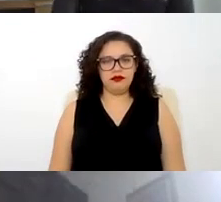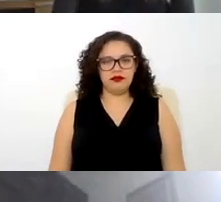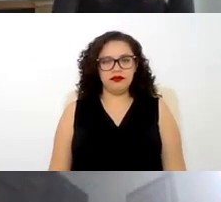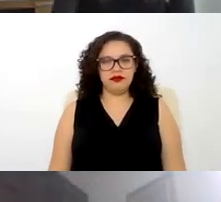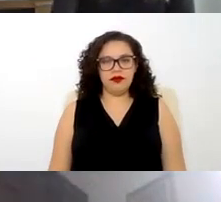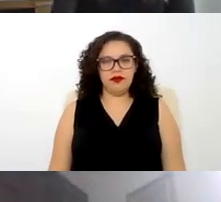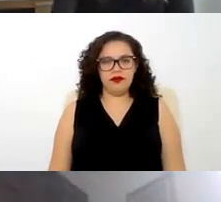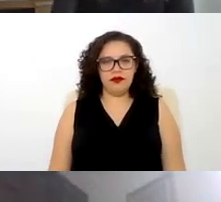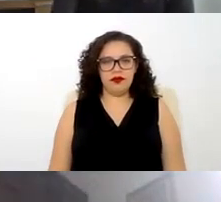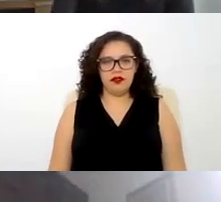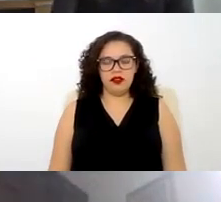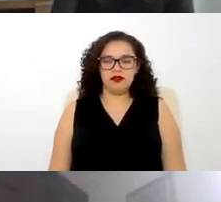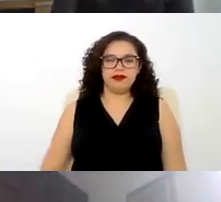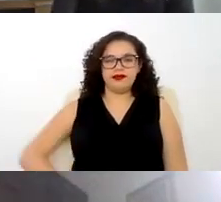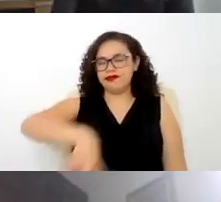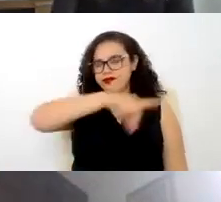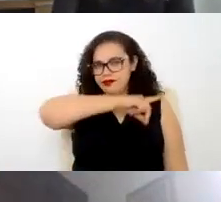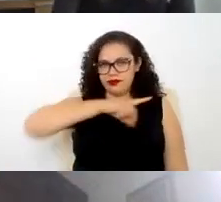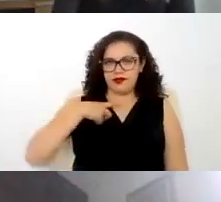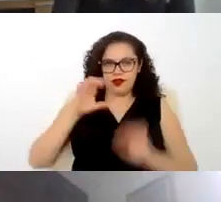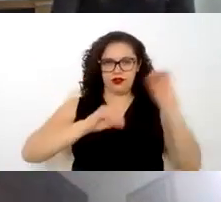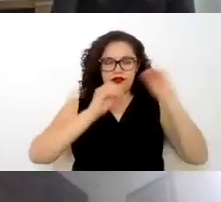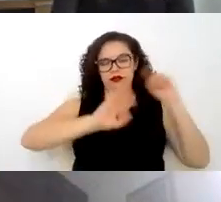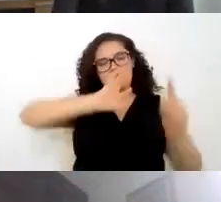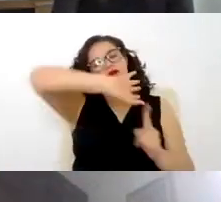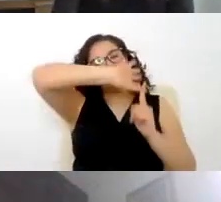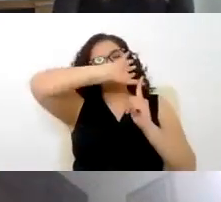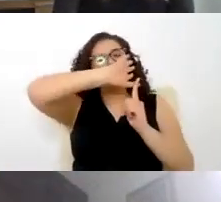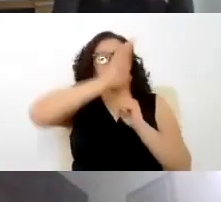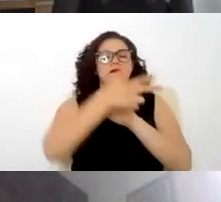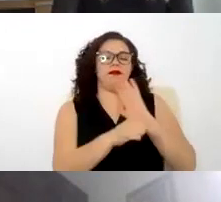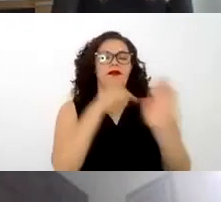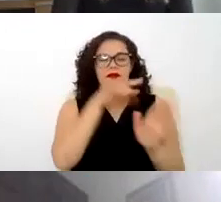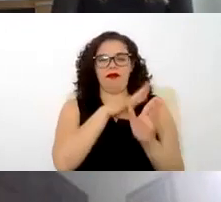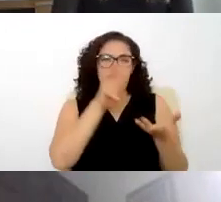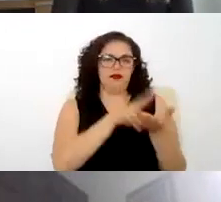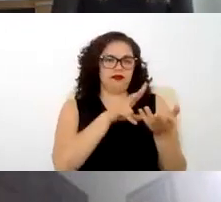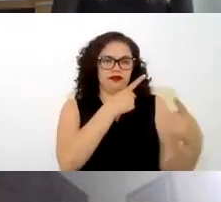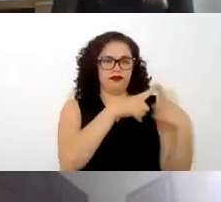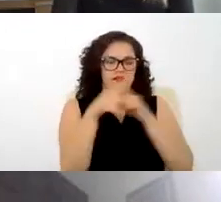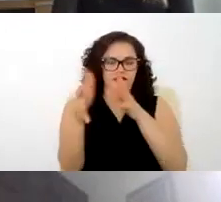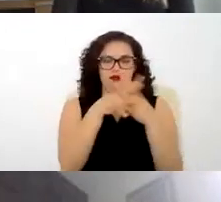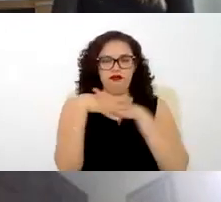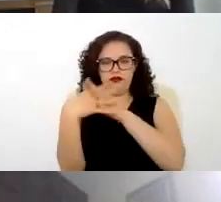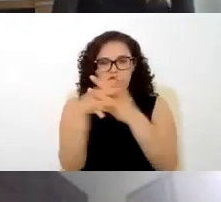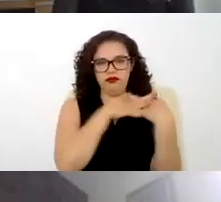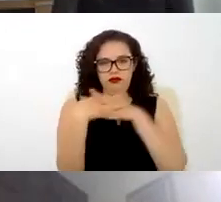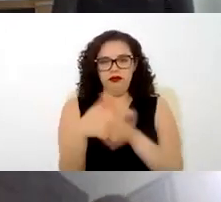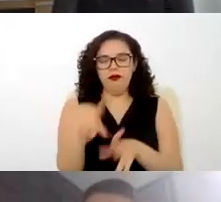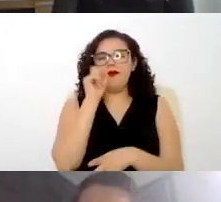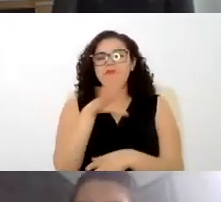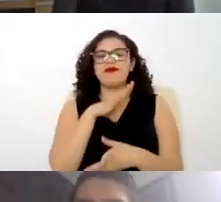formular mediante una comisión mixta así es como lo indica la ley federal del trabajo y esta se conforma